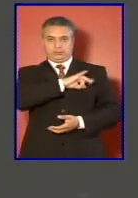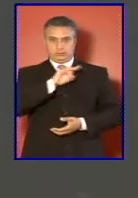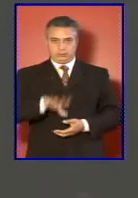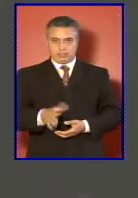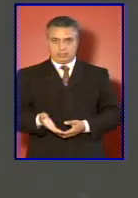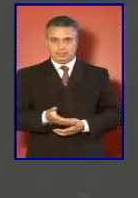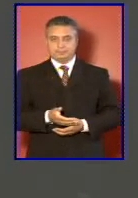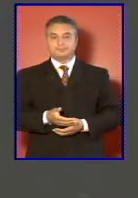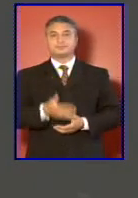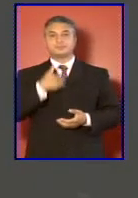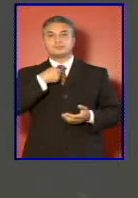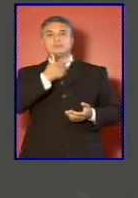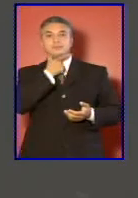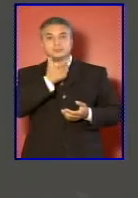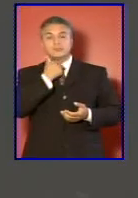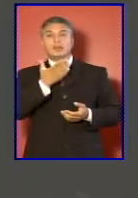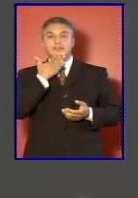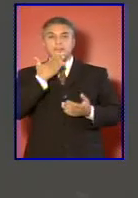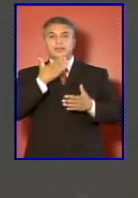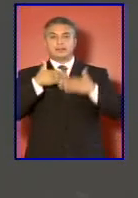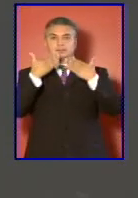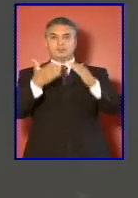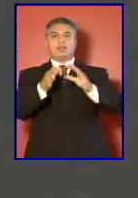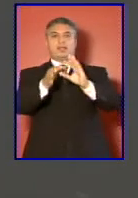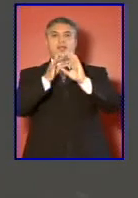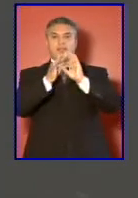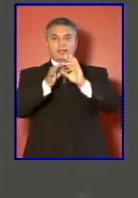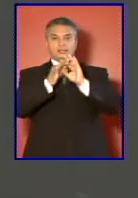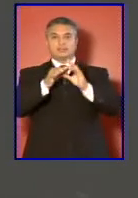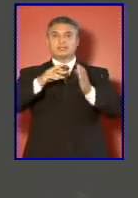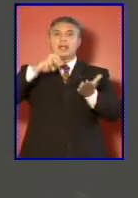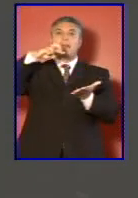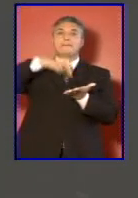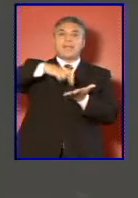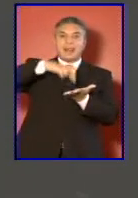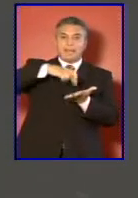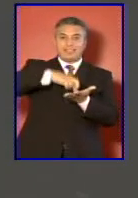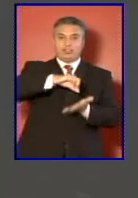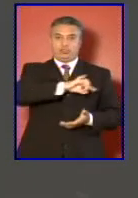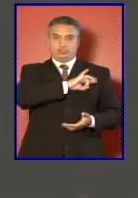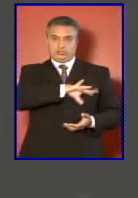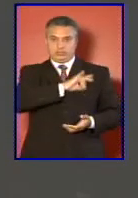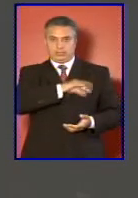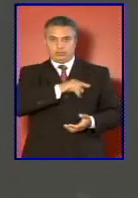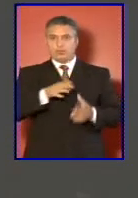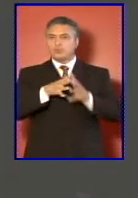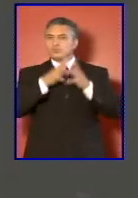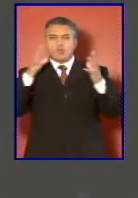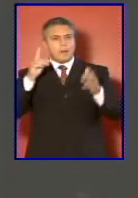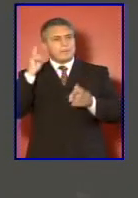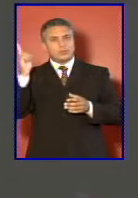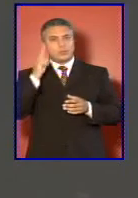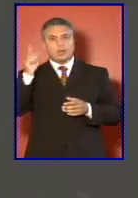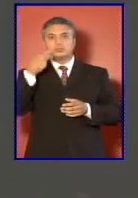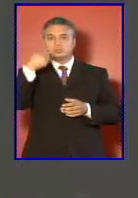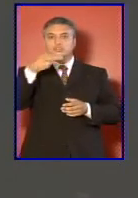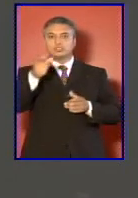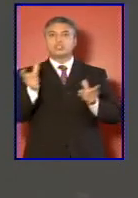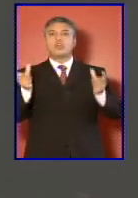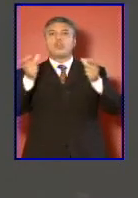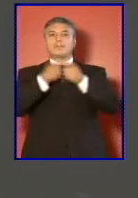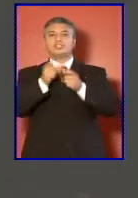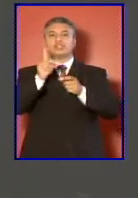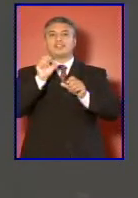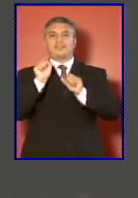también agradecer al parlamento chileno muy particularmente a sus comisiones de